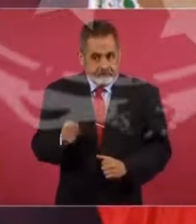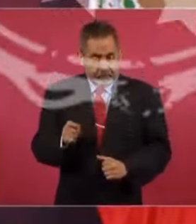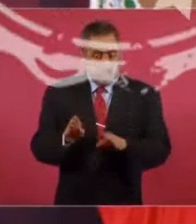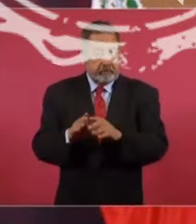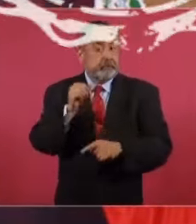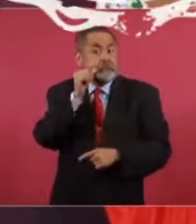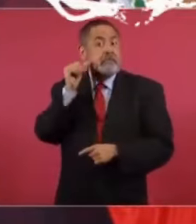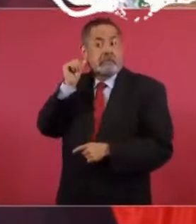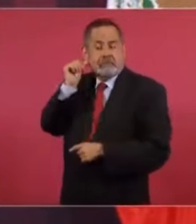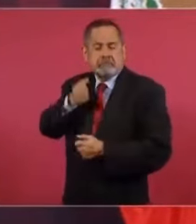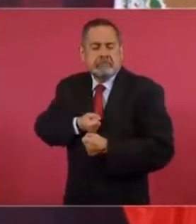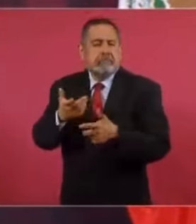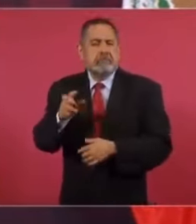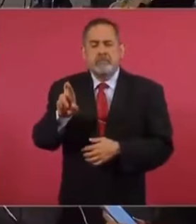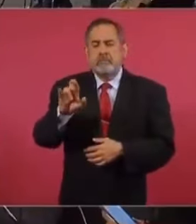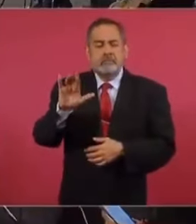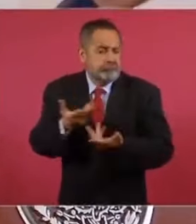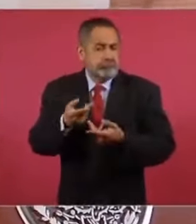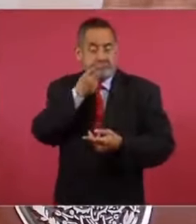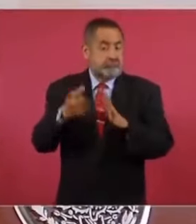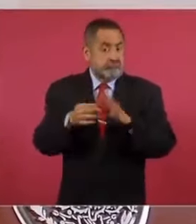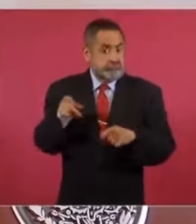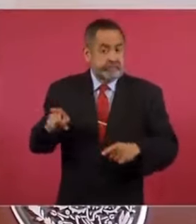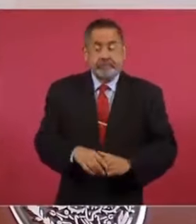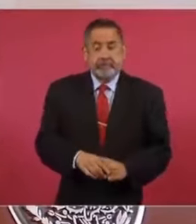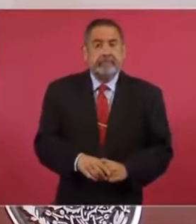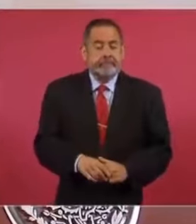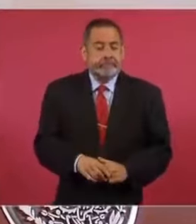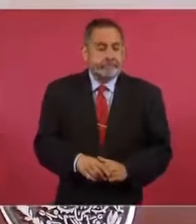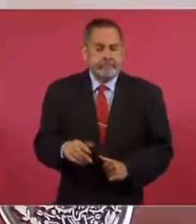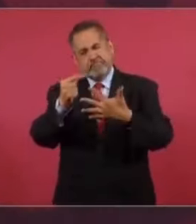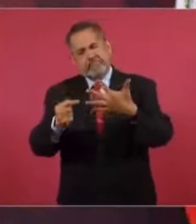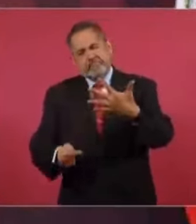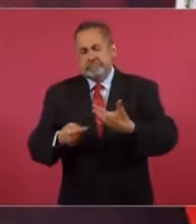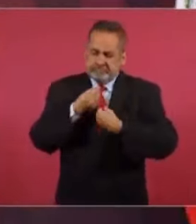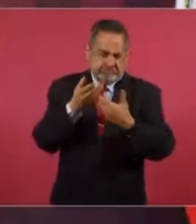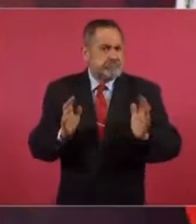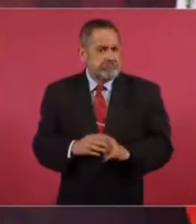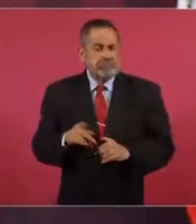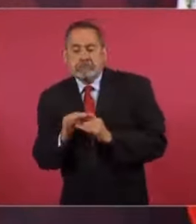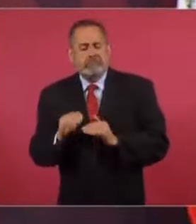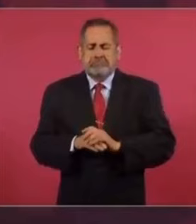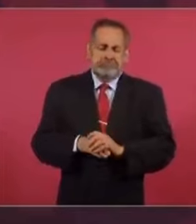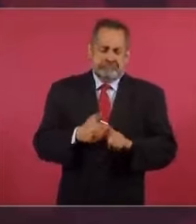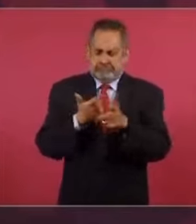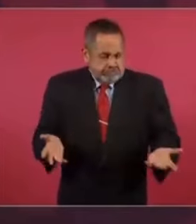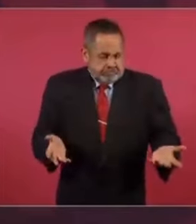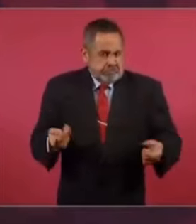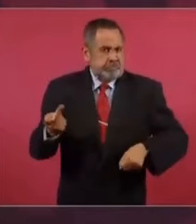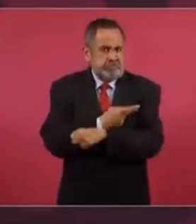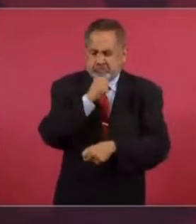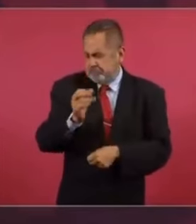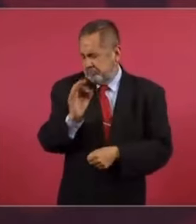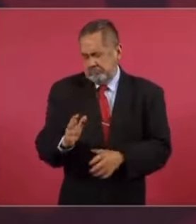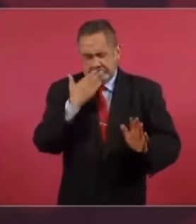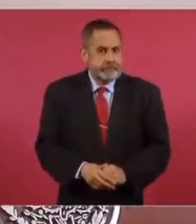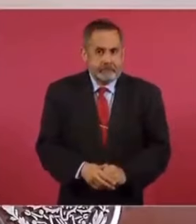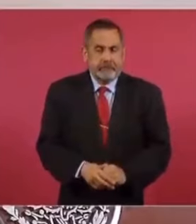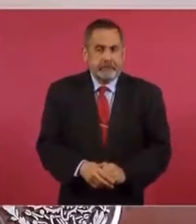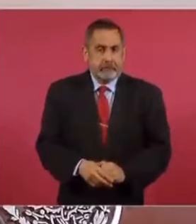Se expresó ayer Ricardo Salinas Pliego con volgura, sin ninguna limitación. Y no pasa nada, nada.